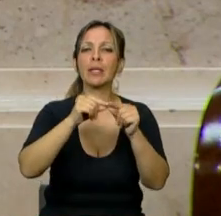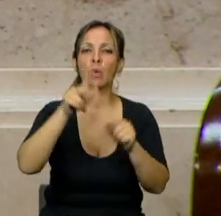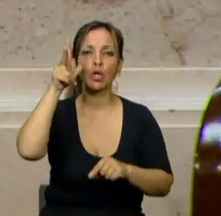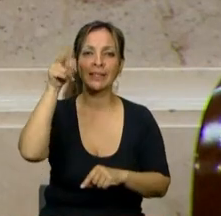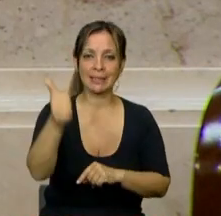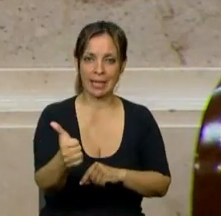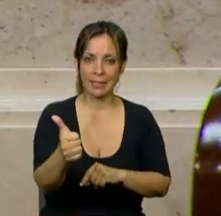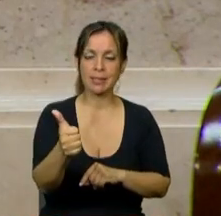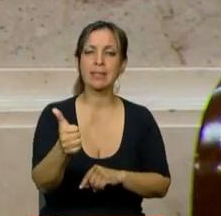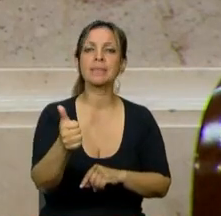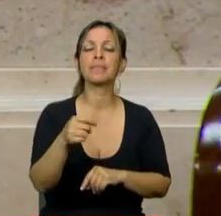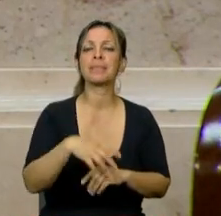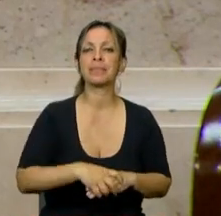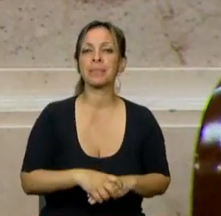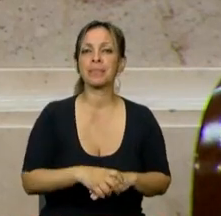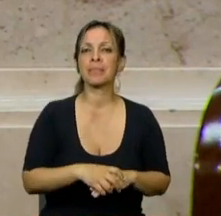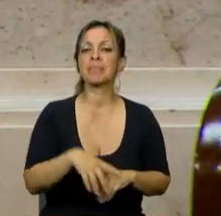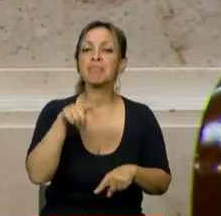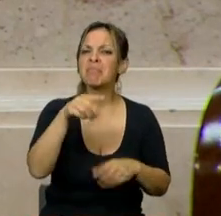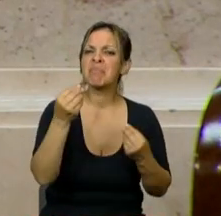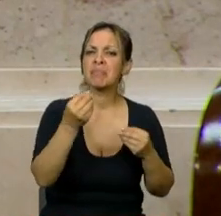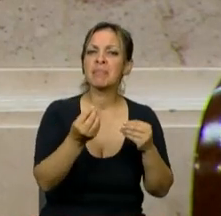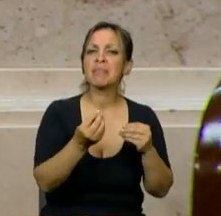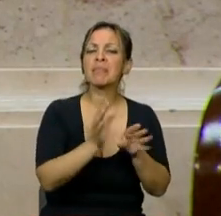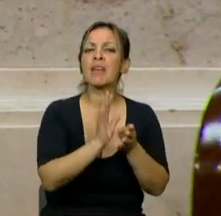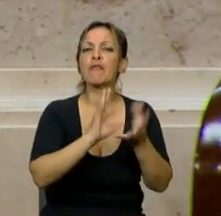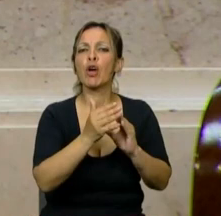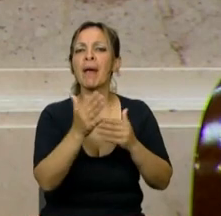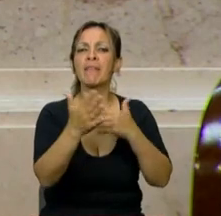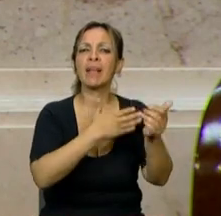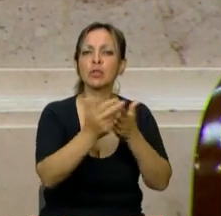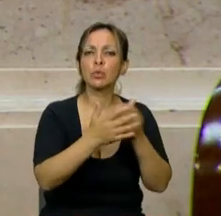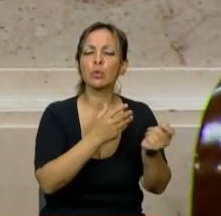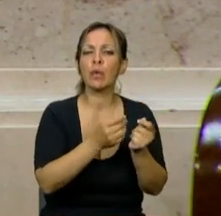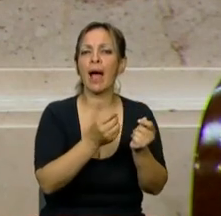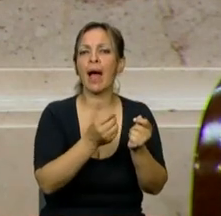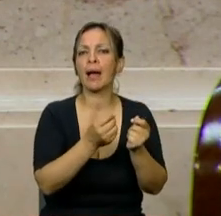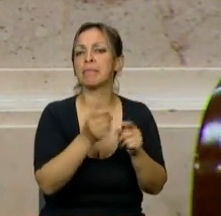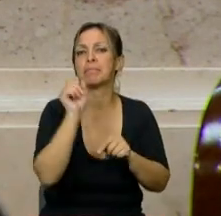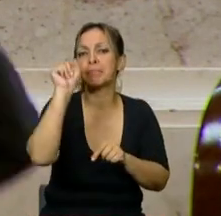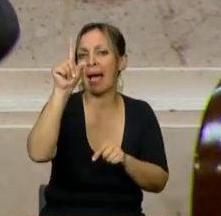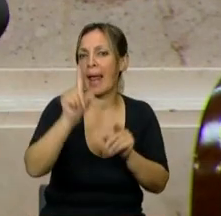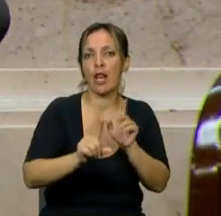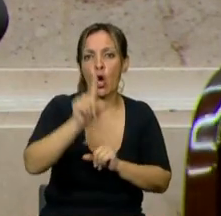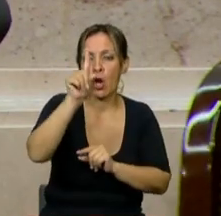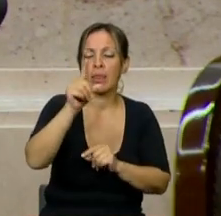86, que crea la iniciativa de infraestructura para el norte argentino, para